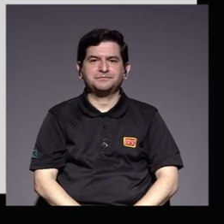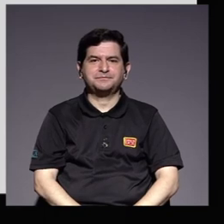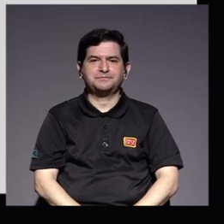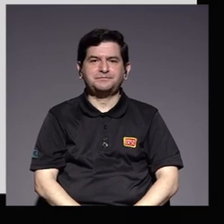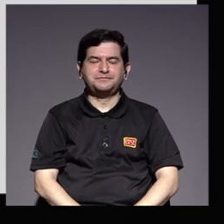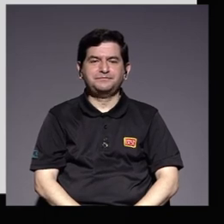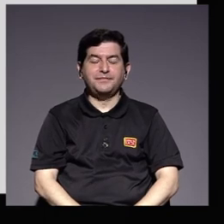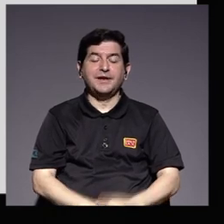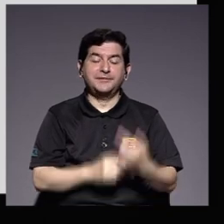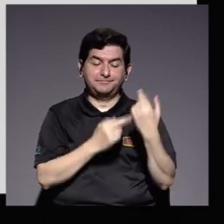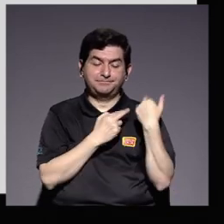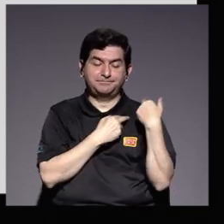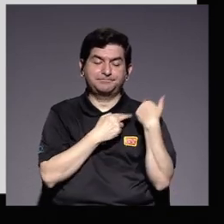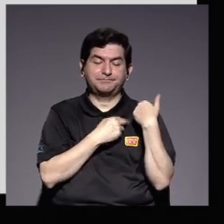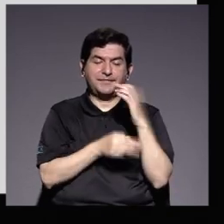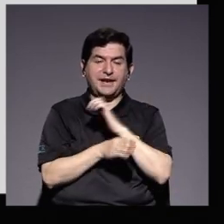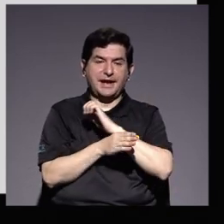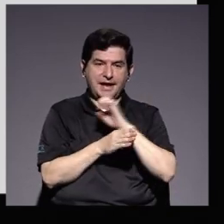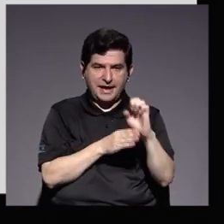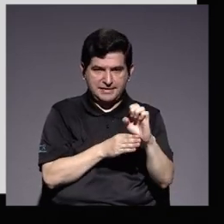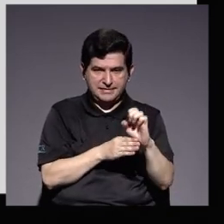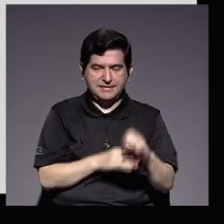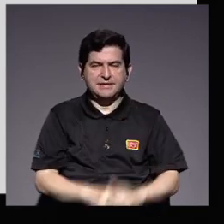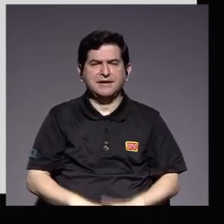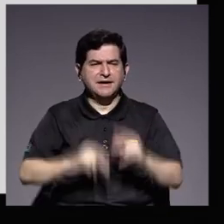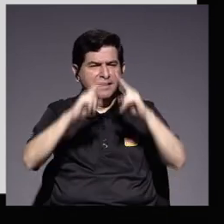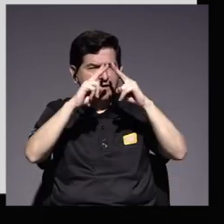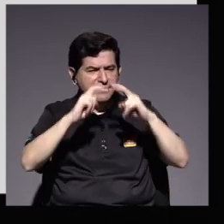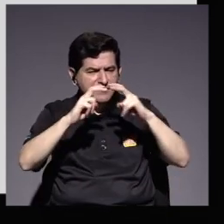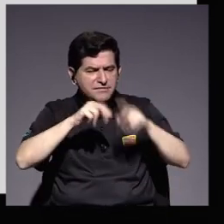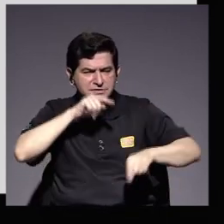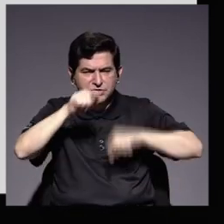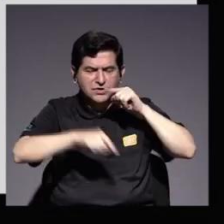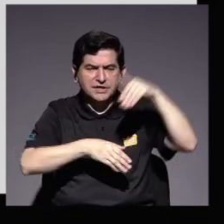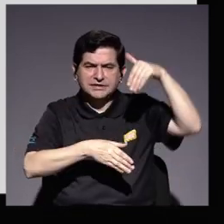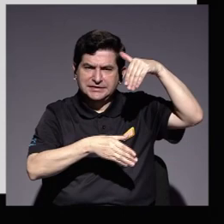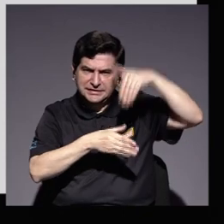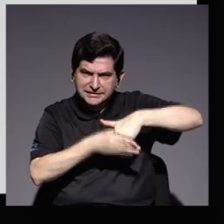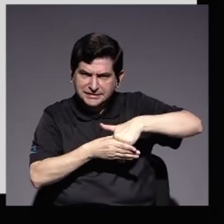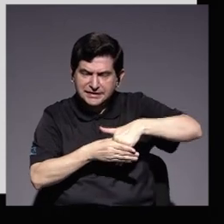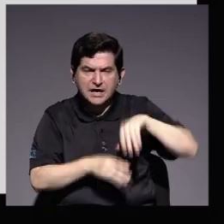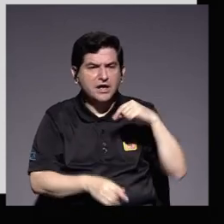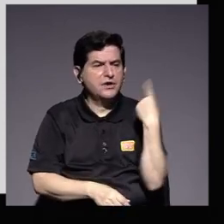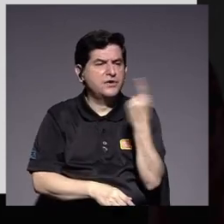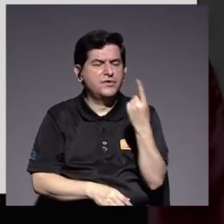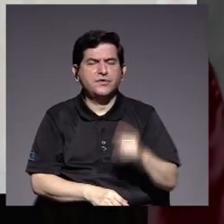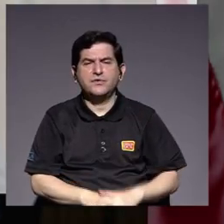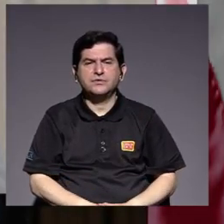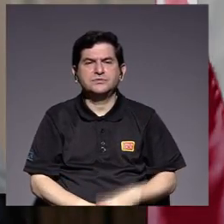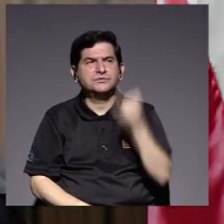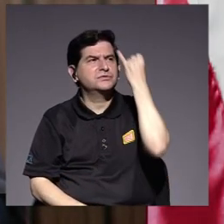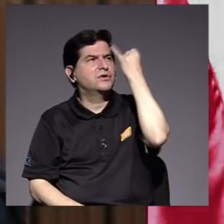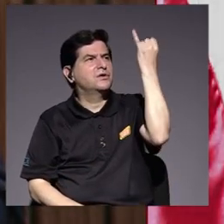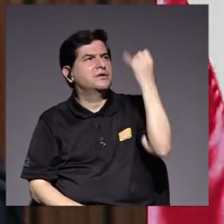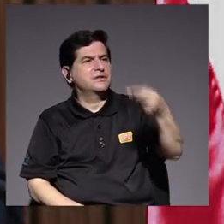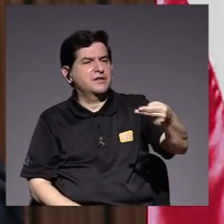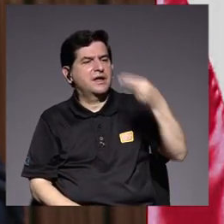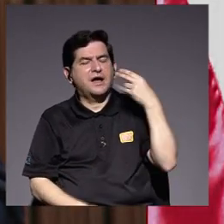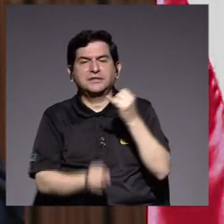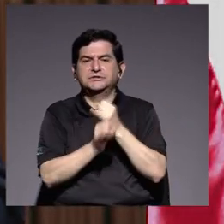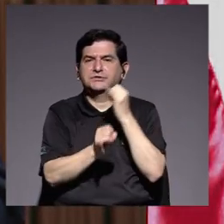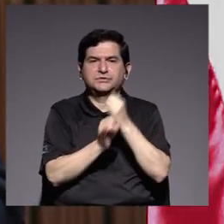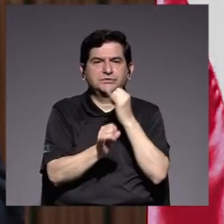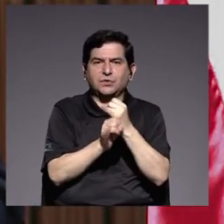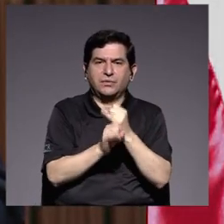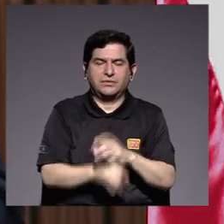es una responsabilidad ética llevar a cabo una revisión crítica interna que no sólo tome como referencia a la historia institucional